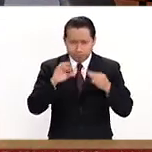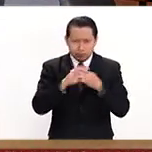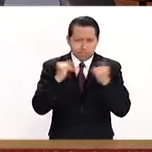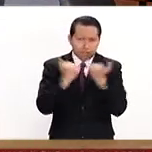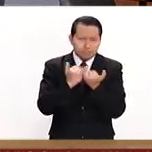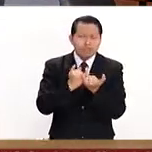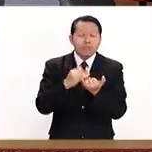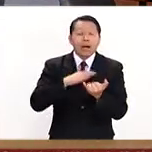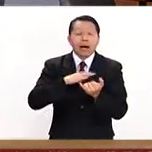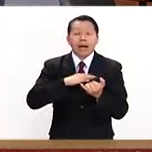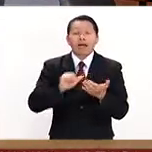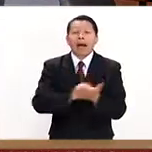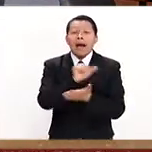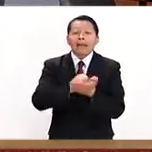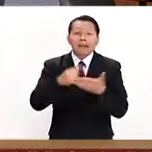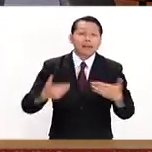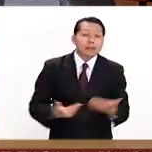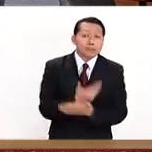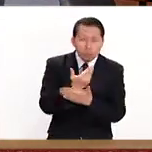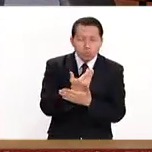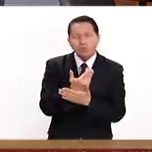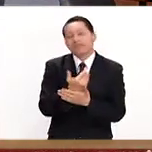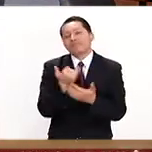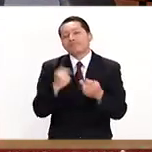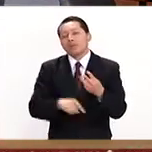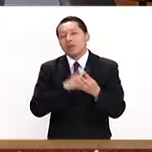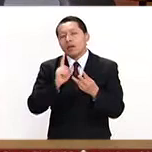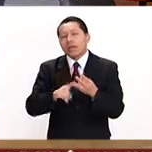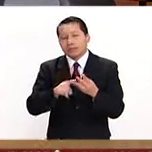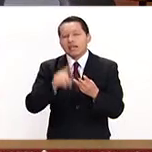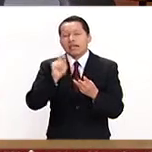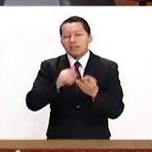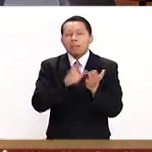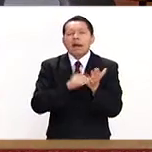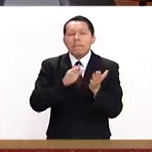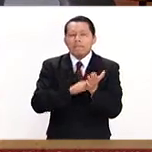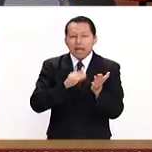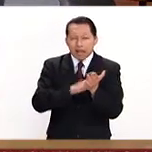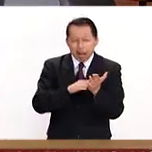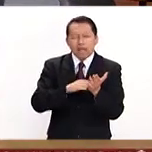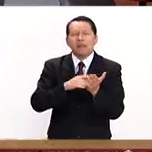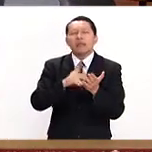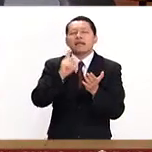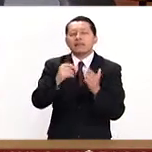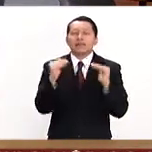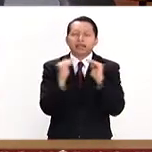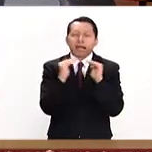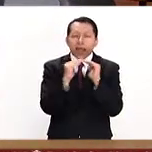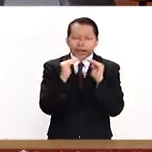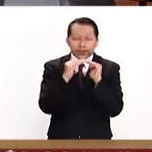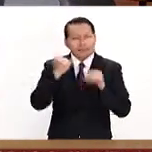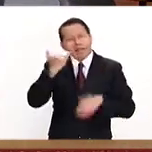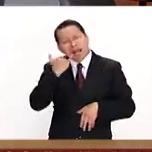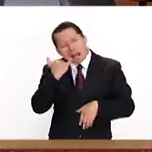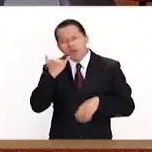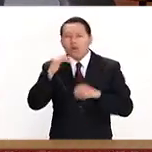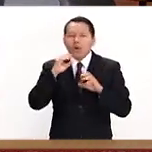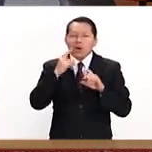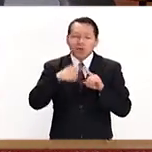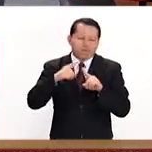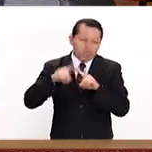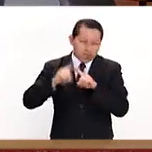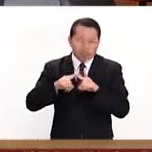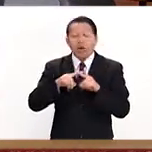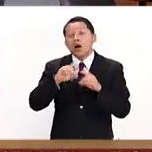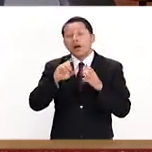con su acta de nacimiento, un comprobante de domicilio que no tenga más de tres meses de antigüedad y su cuerpo. Estas documentaciones las